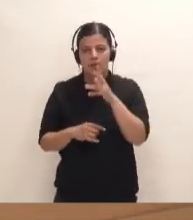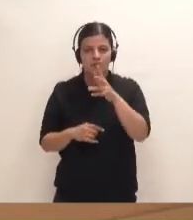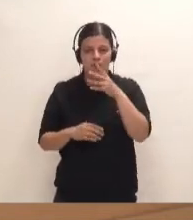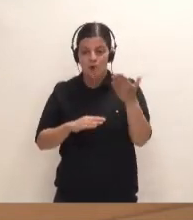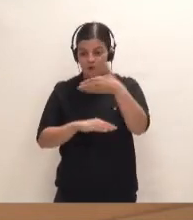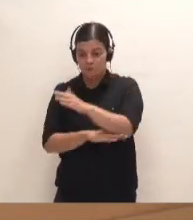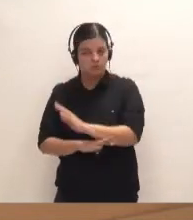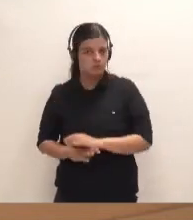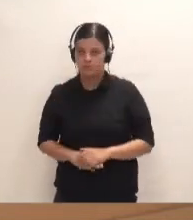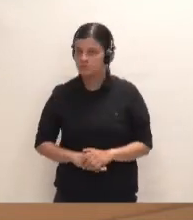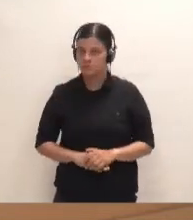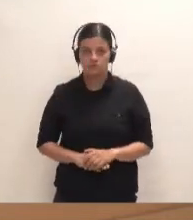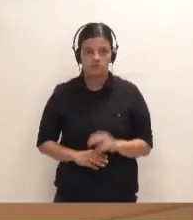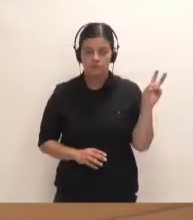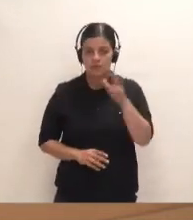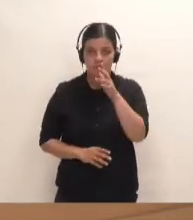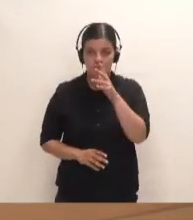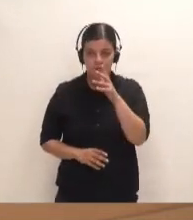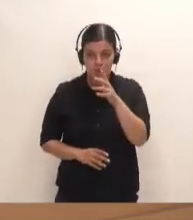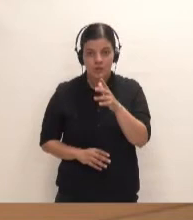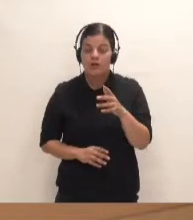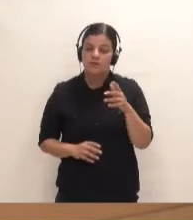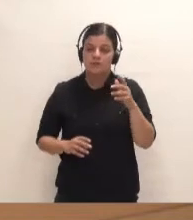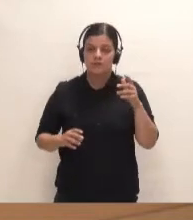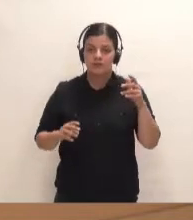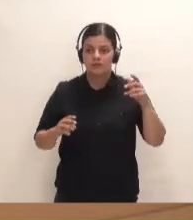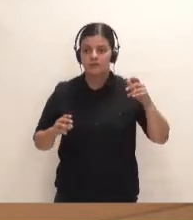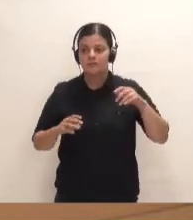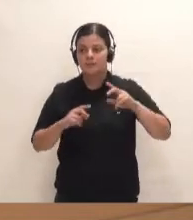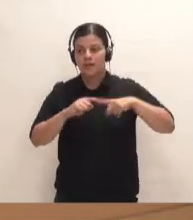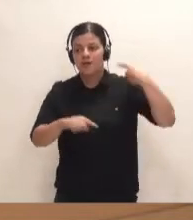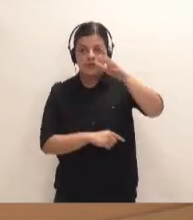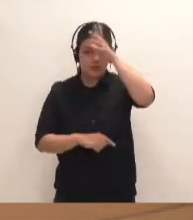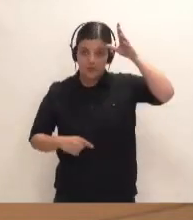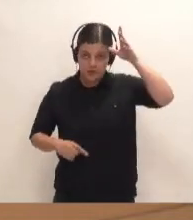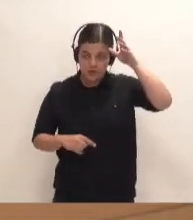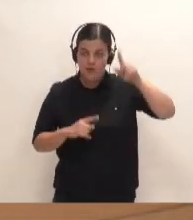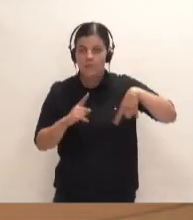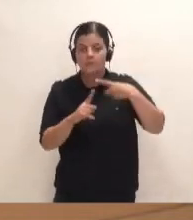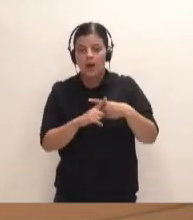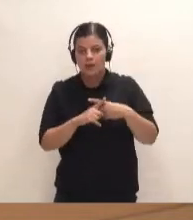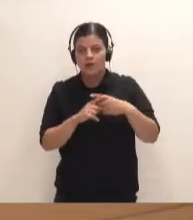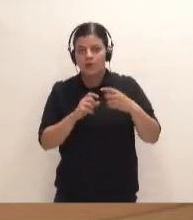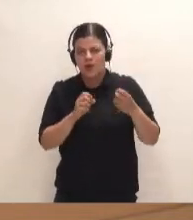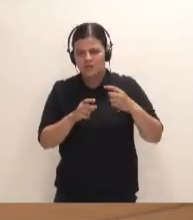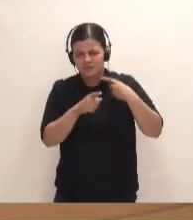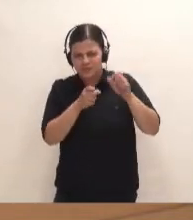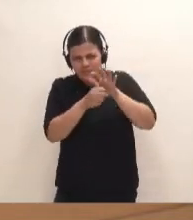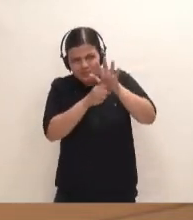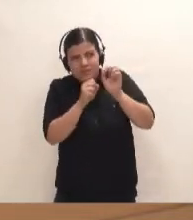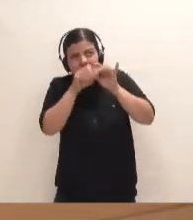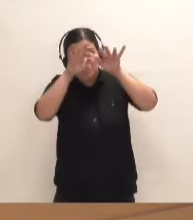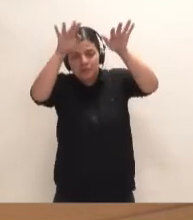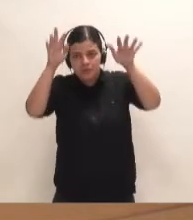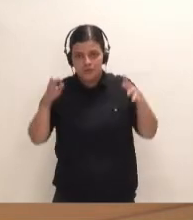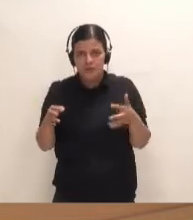cetáceos, la crisis climática viene por el efecto invernadero y por las emisiones a la atmósfera que se producen de todas las fuentes contaminantes,